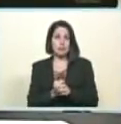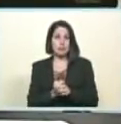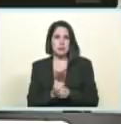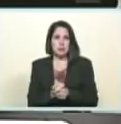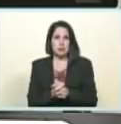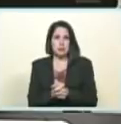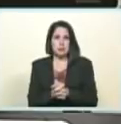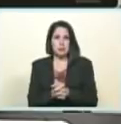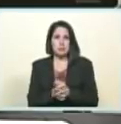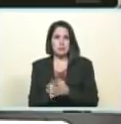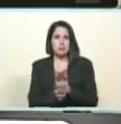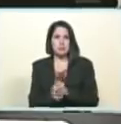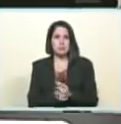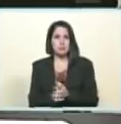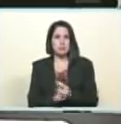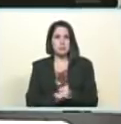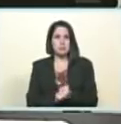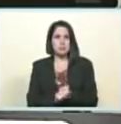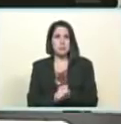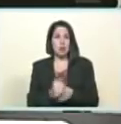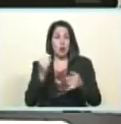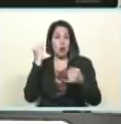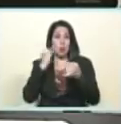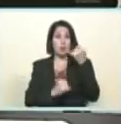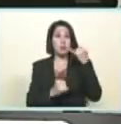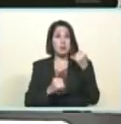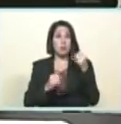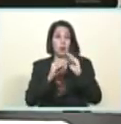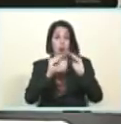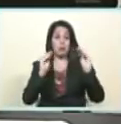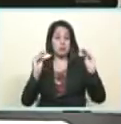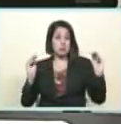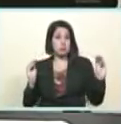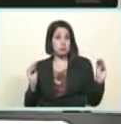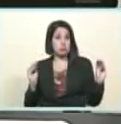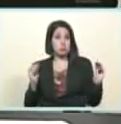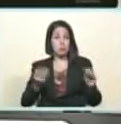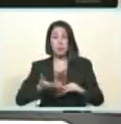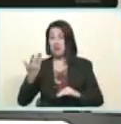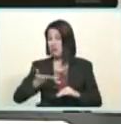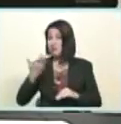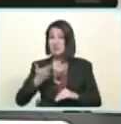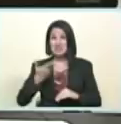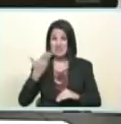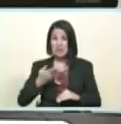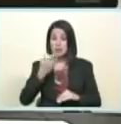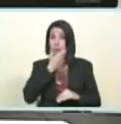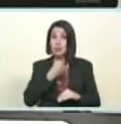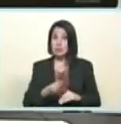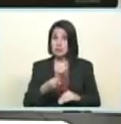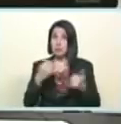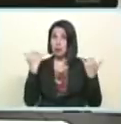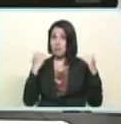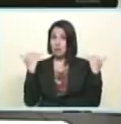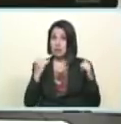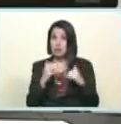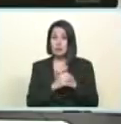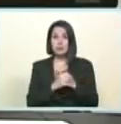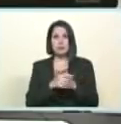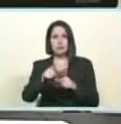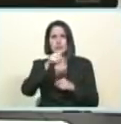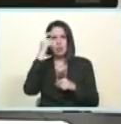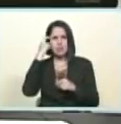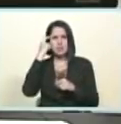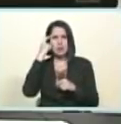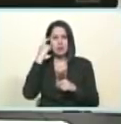más el sistema electrónico de pago felicito a la banca pública y a la banca privada porque están estableciendo nuevos sistemas de